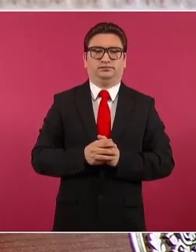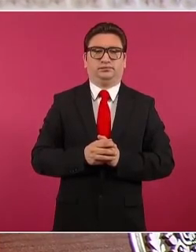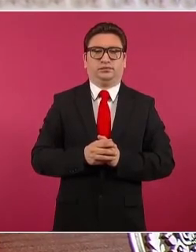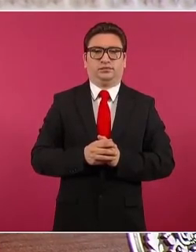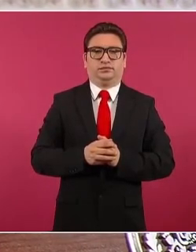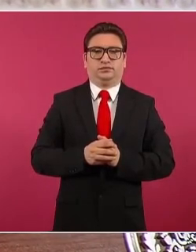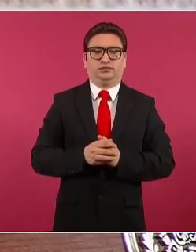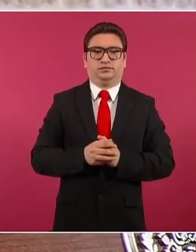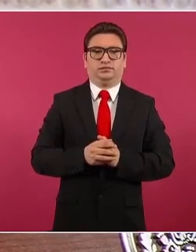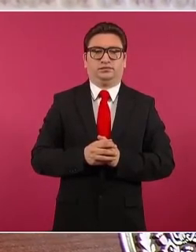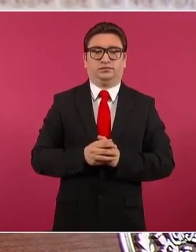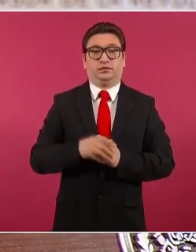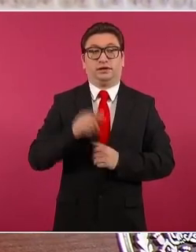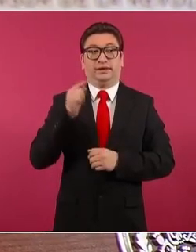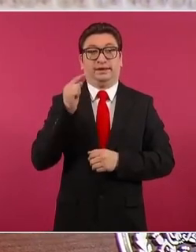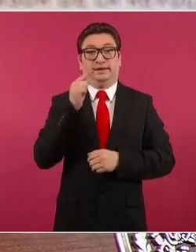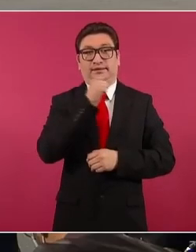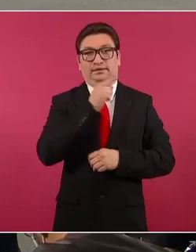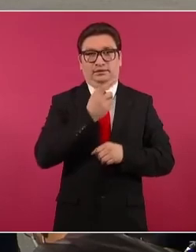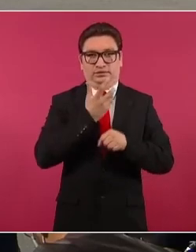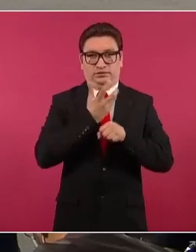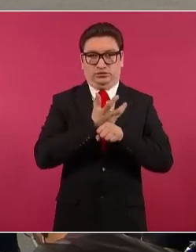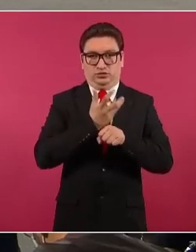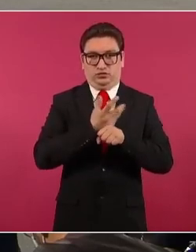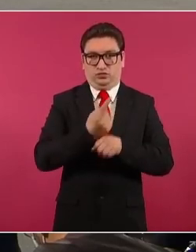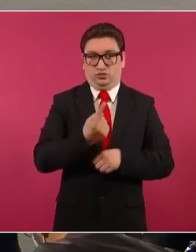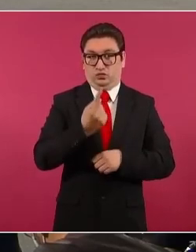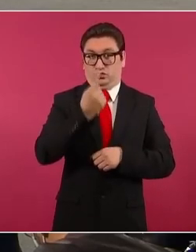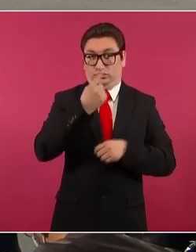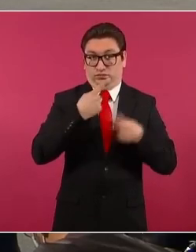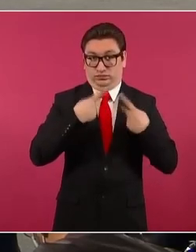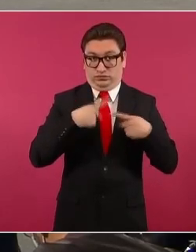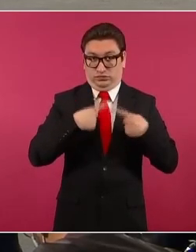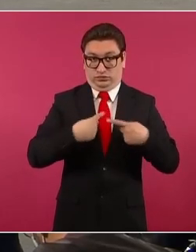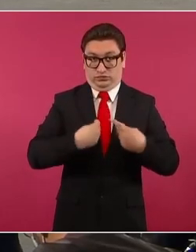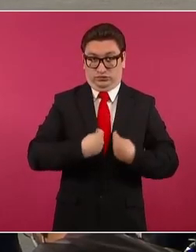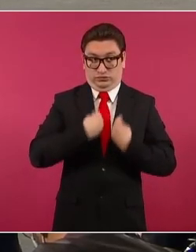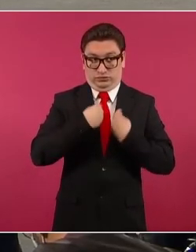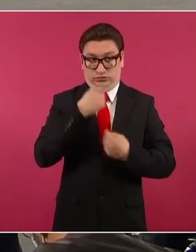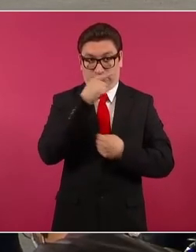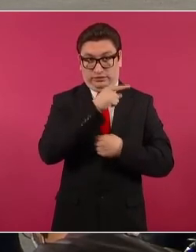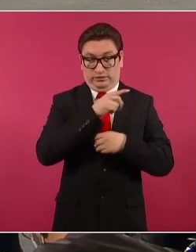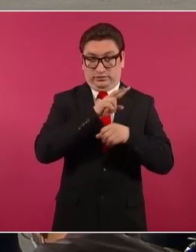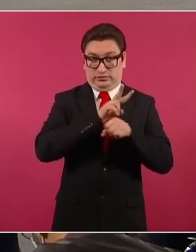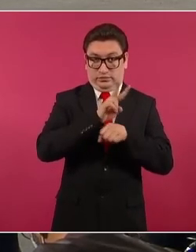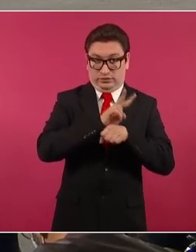residente en Estados Unidos, venezolano,